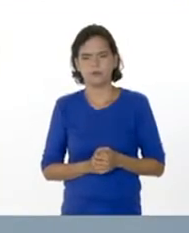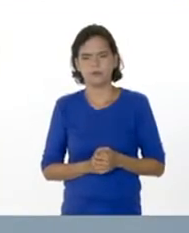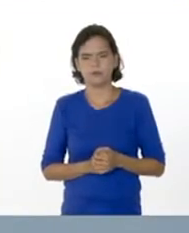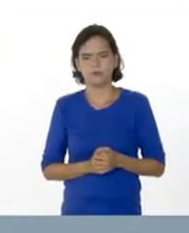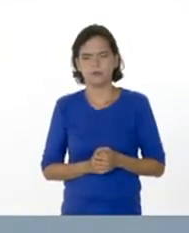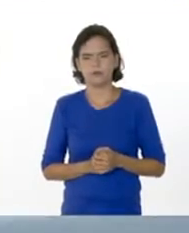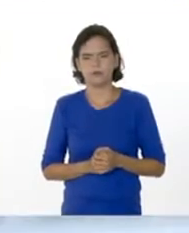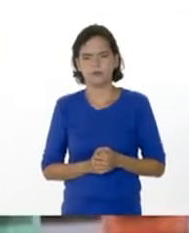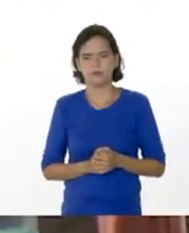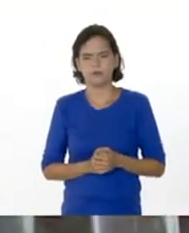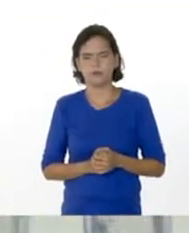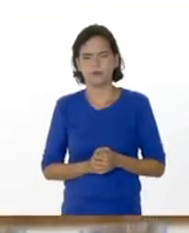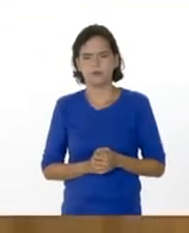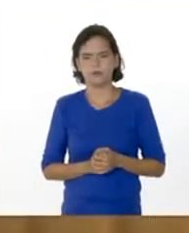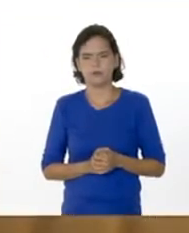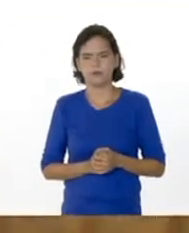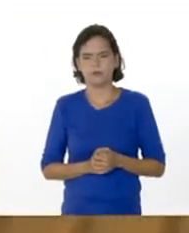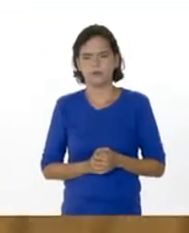¿Ok?